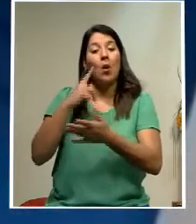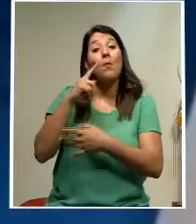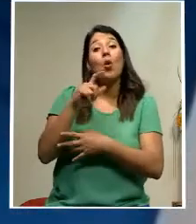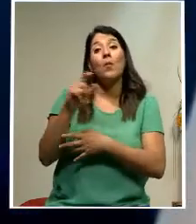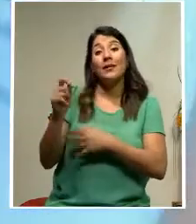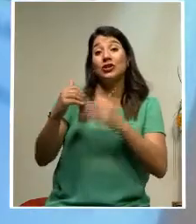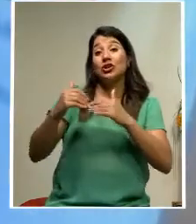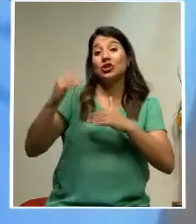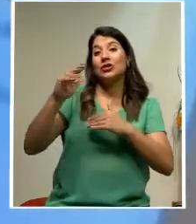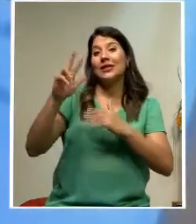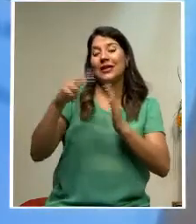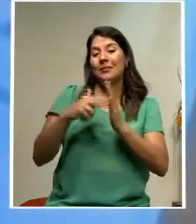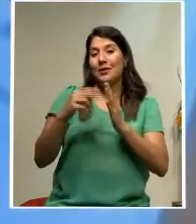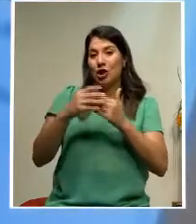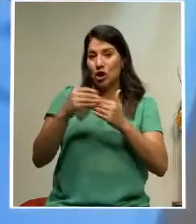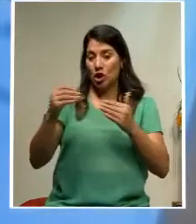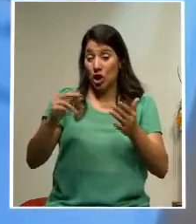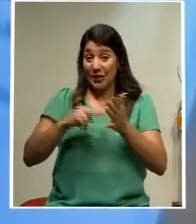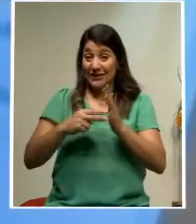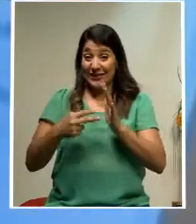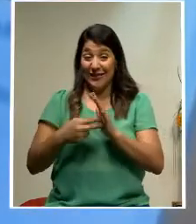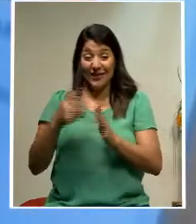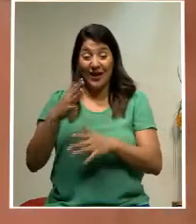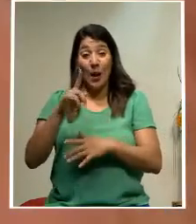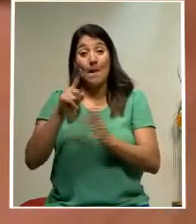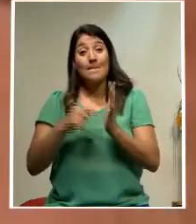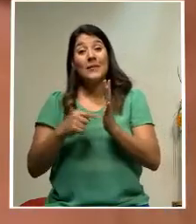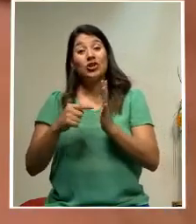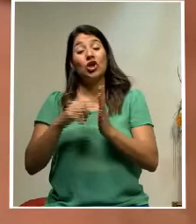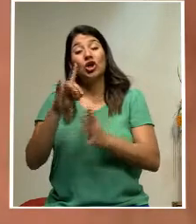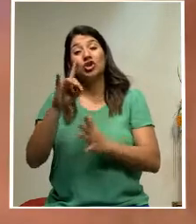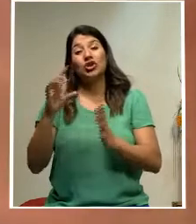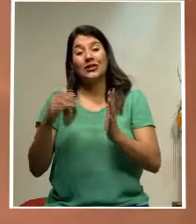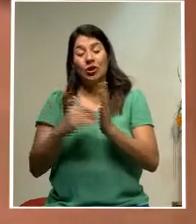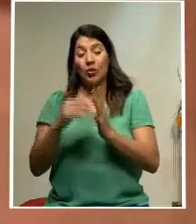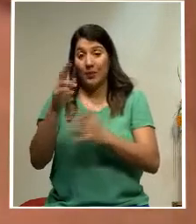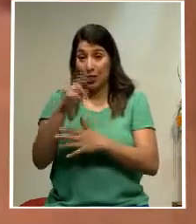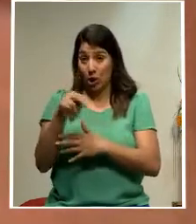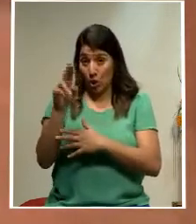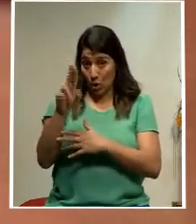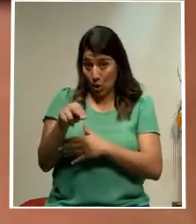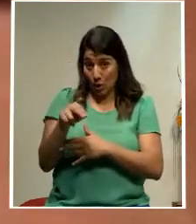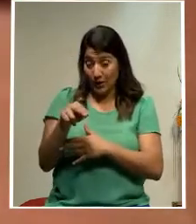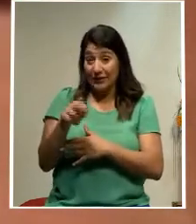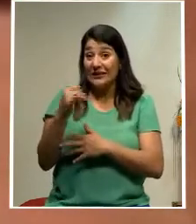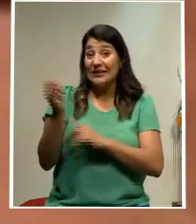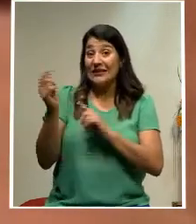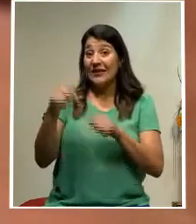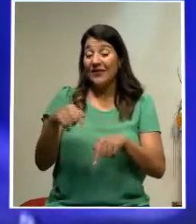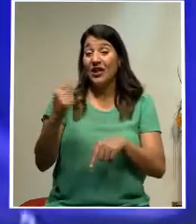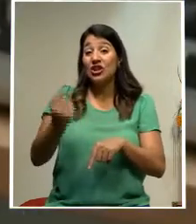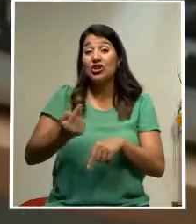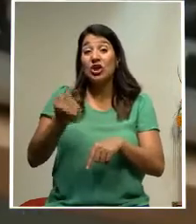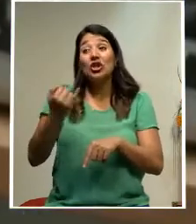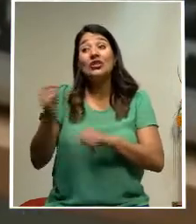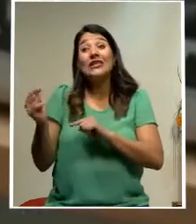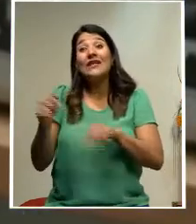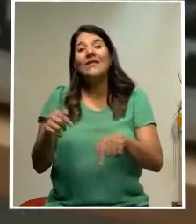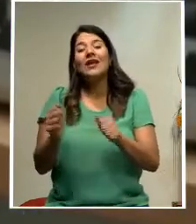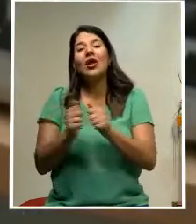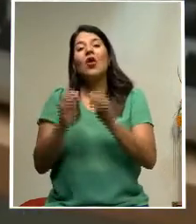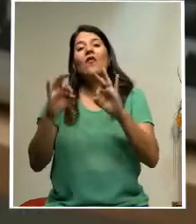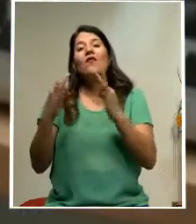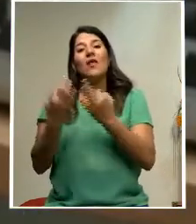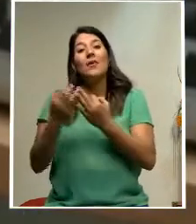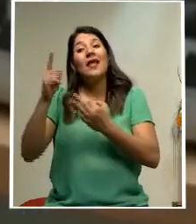más de 3 mil dólares, es decir, poco más de 1.800.000 colones, en caso de venir solos, pues si vienen con su familia, la cifra